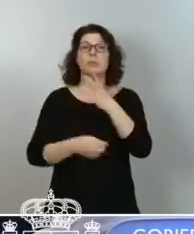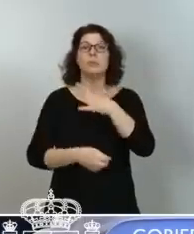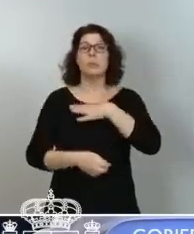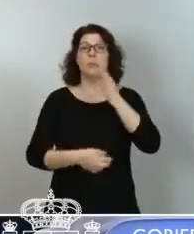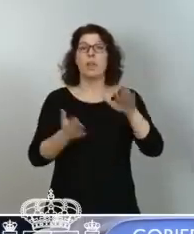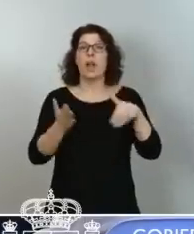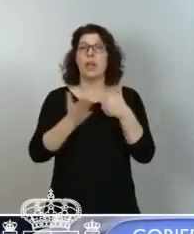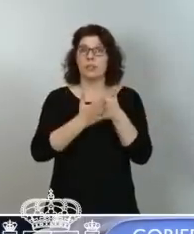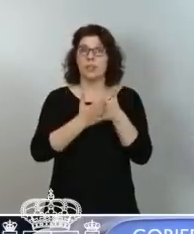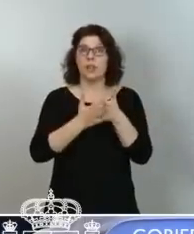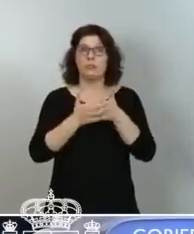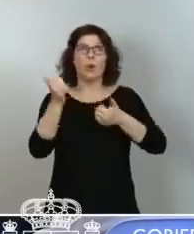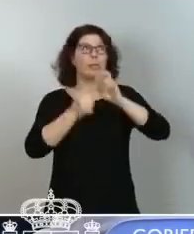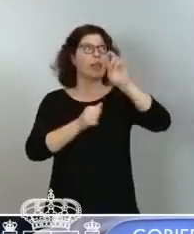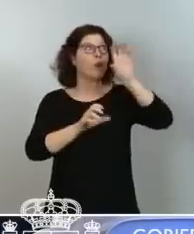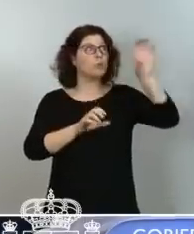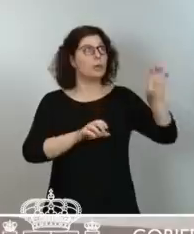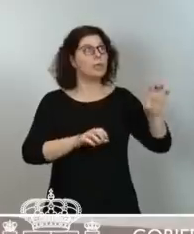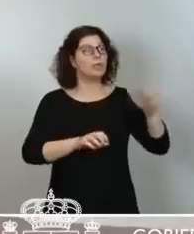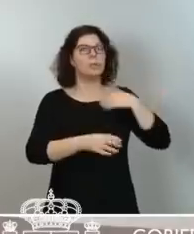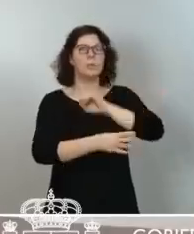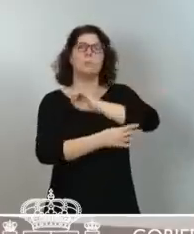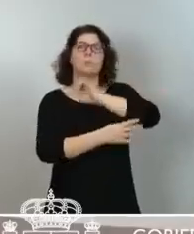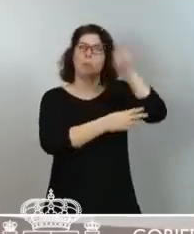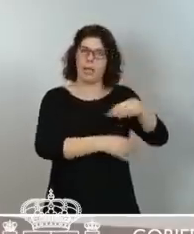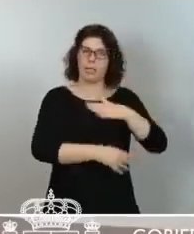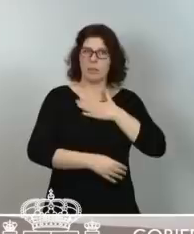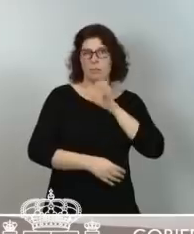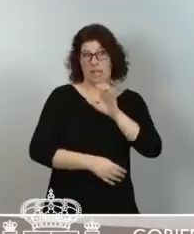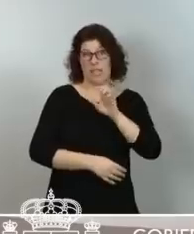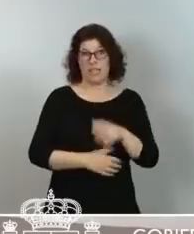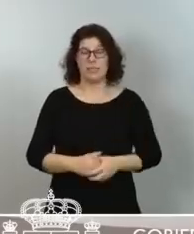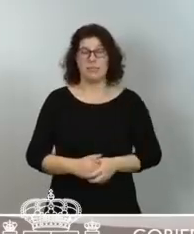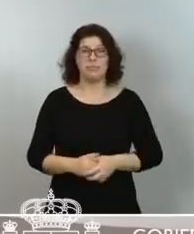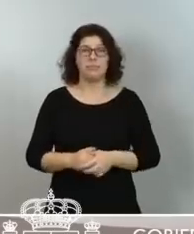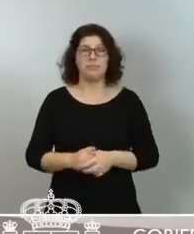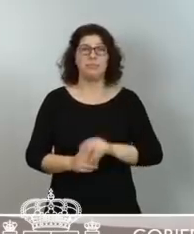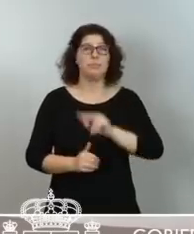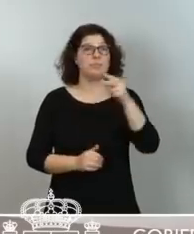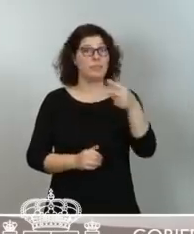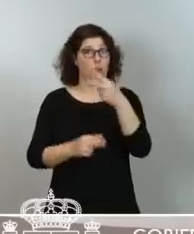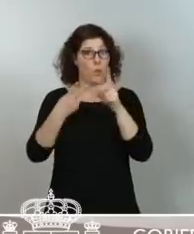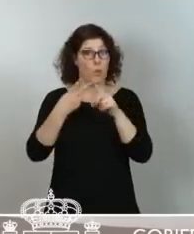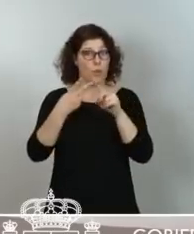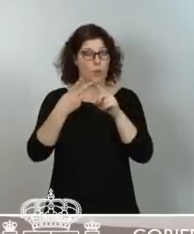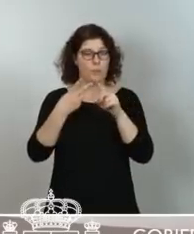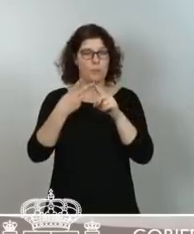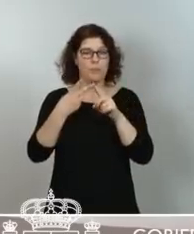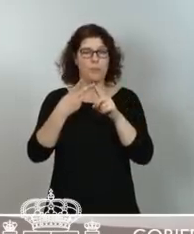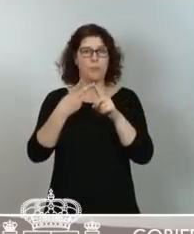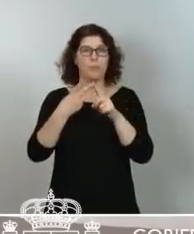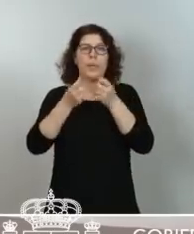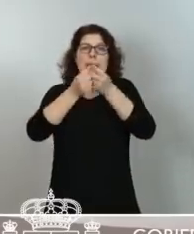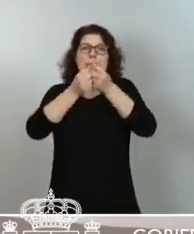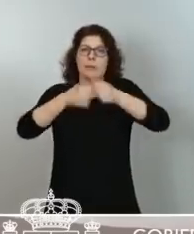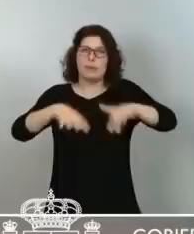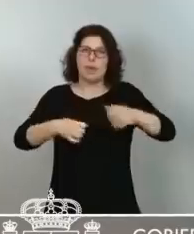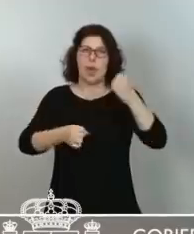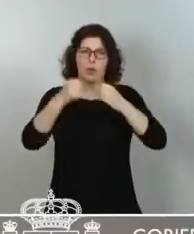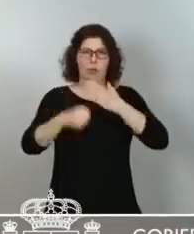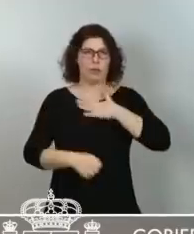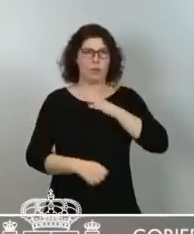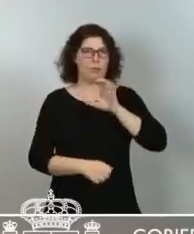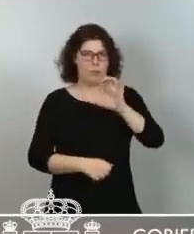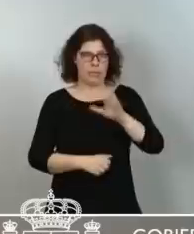para un país como el nuestro. El segundo, la diversificación económica de nuestro país. Lo quiero decir muy